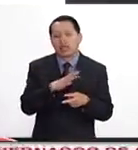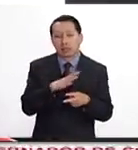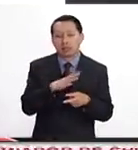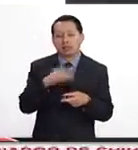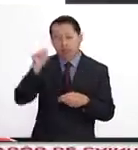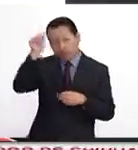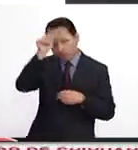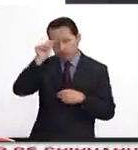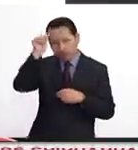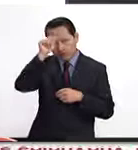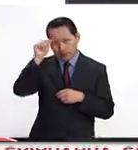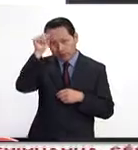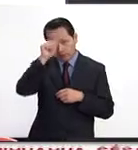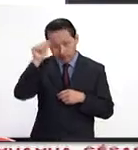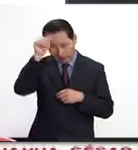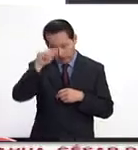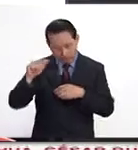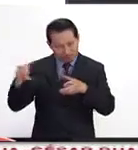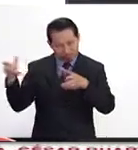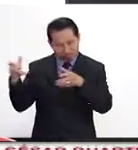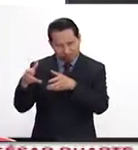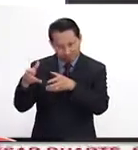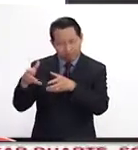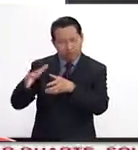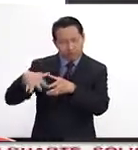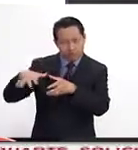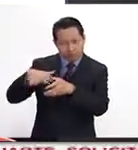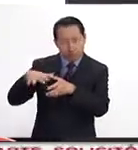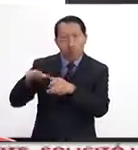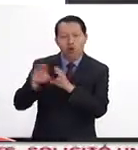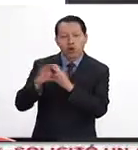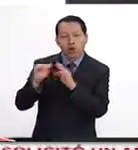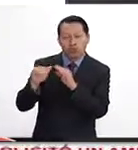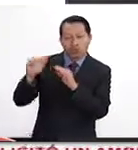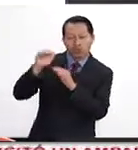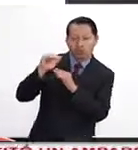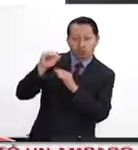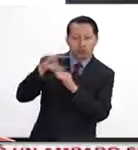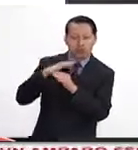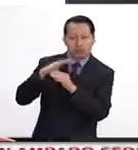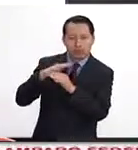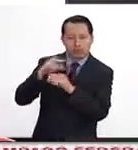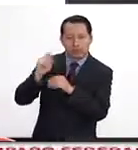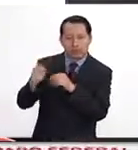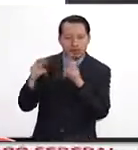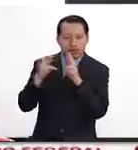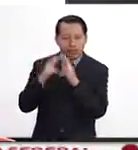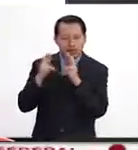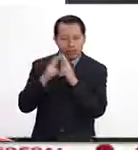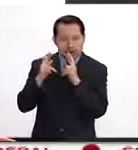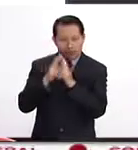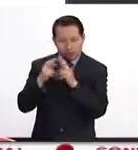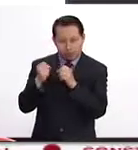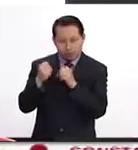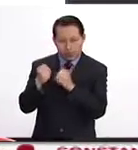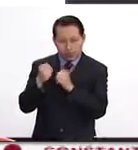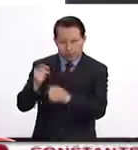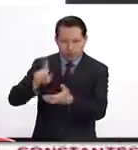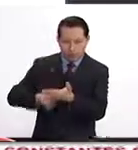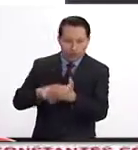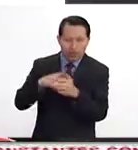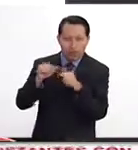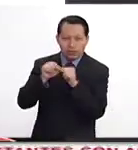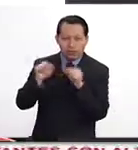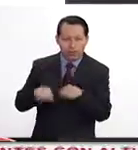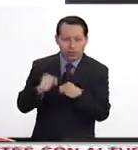clérigos en una posición alta, lo que quiere decir que la religión es predominante dentro de un sistema